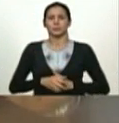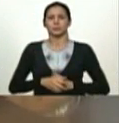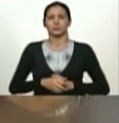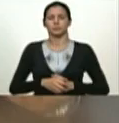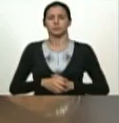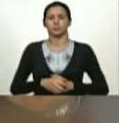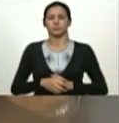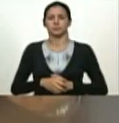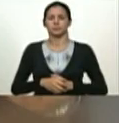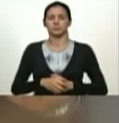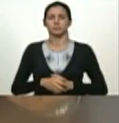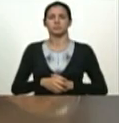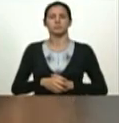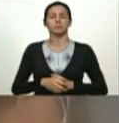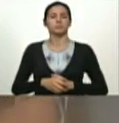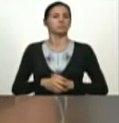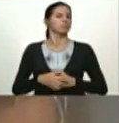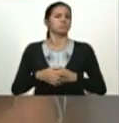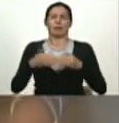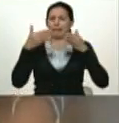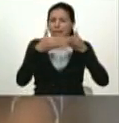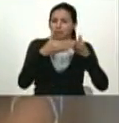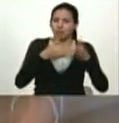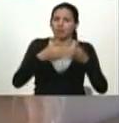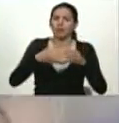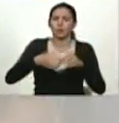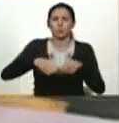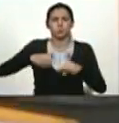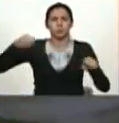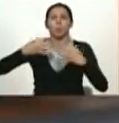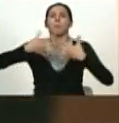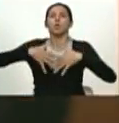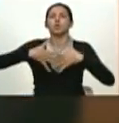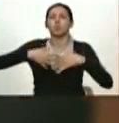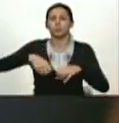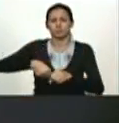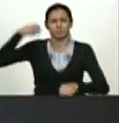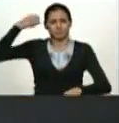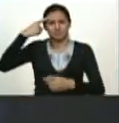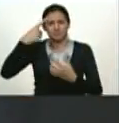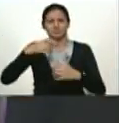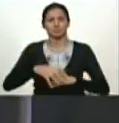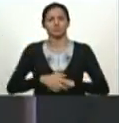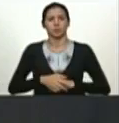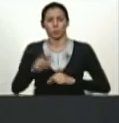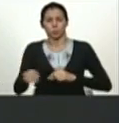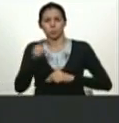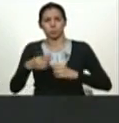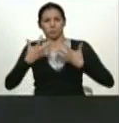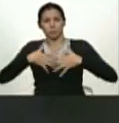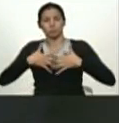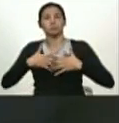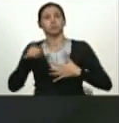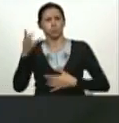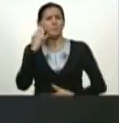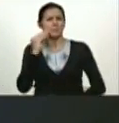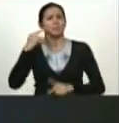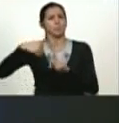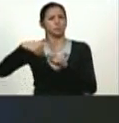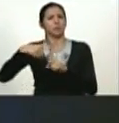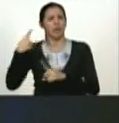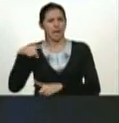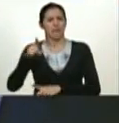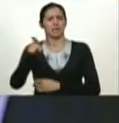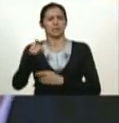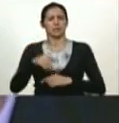y bueno en los insumos los botes todo tú sabes todo eso porque sé que has tenido una experiencia muy positiva en ese